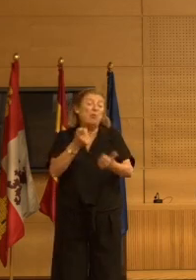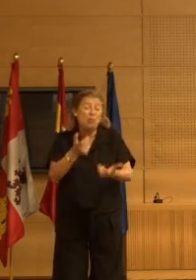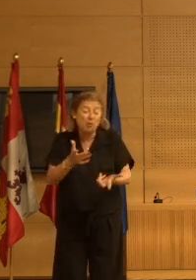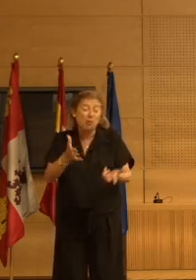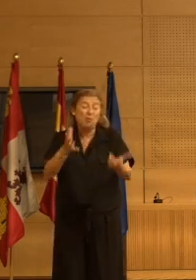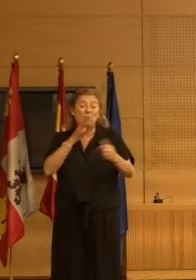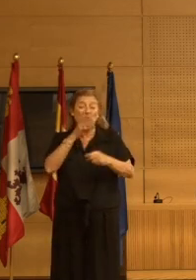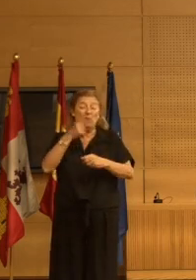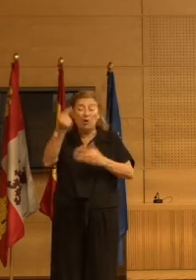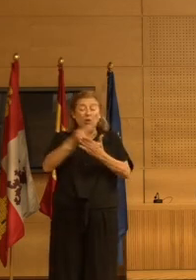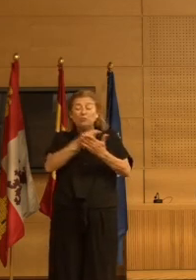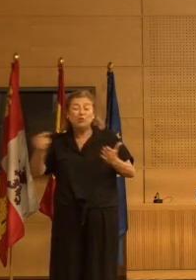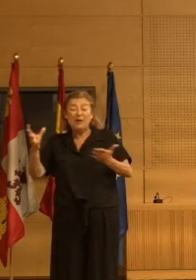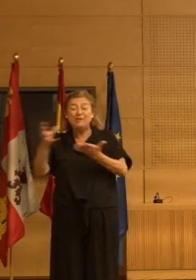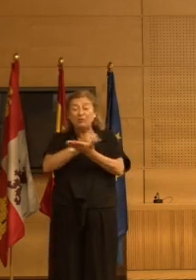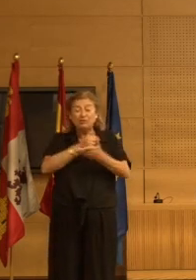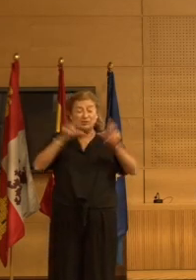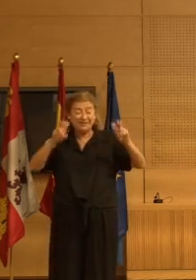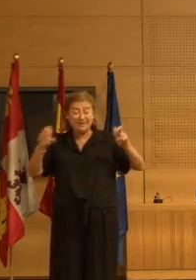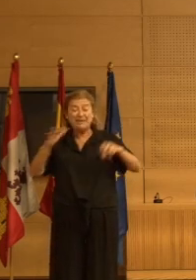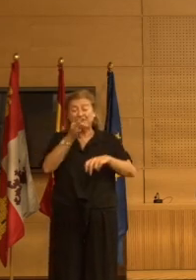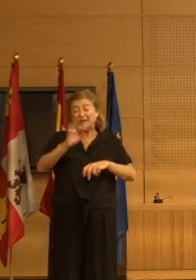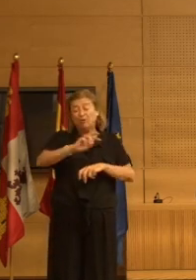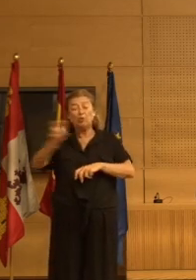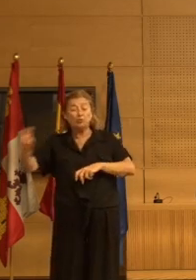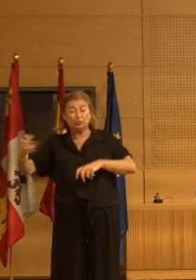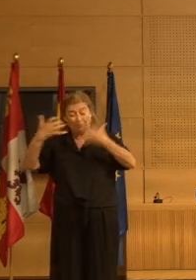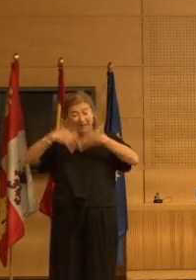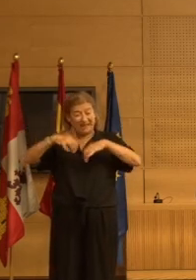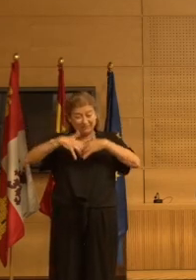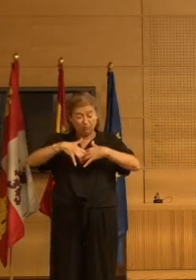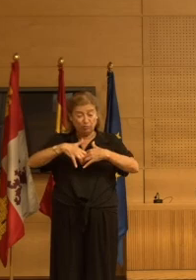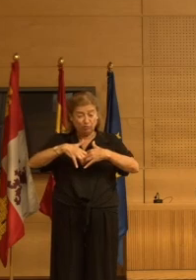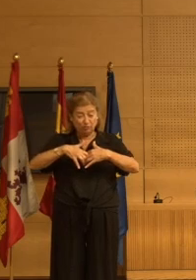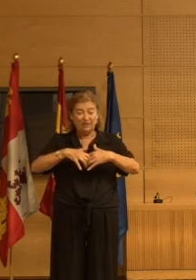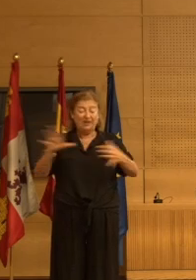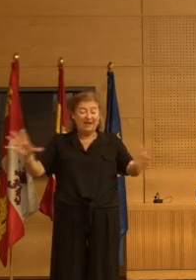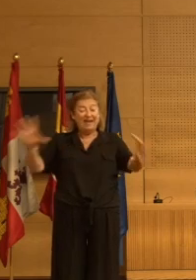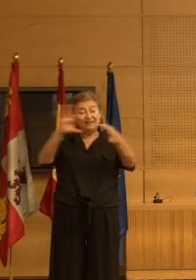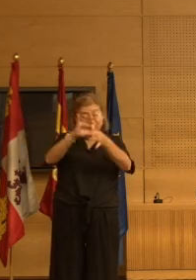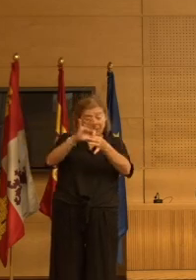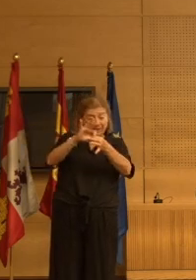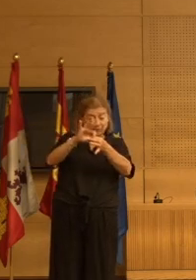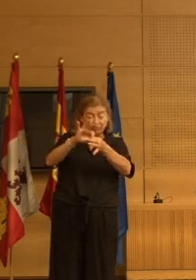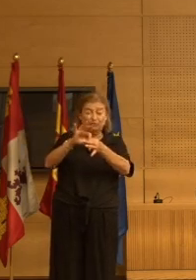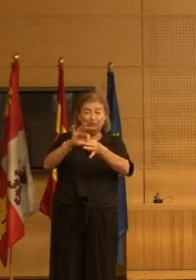como fuera por la suma de todas estas cuestiones, más otros mecanismos asociados,